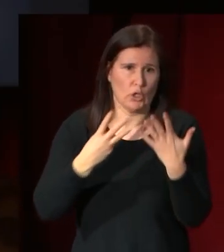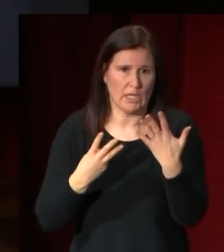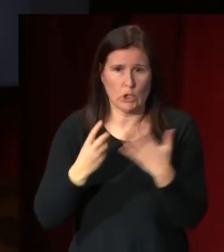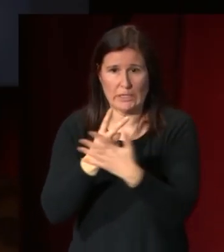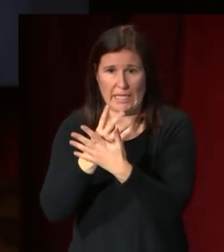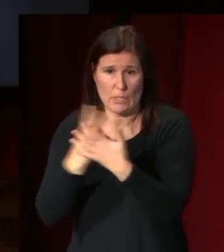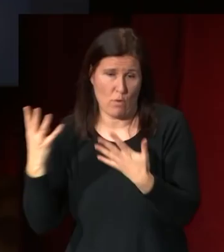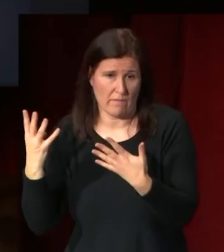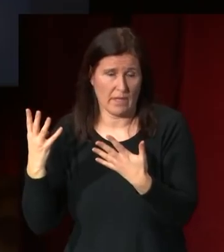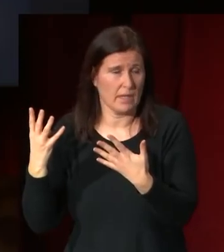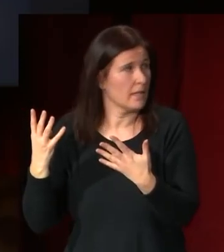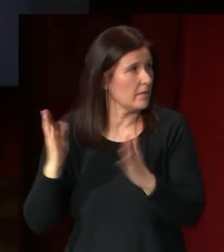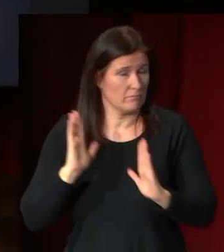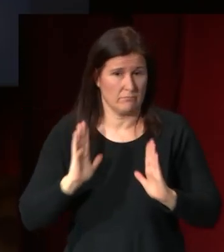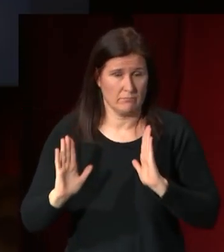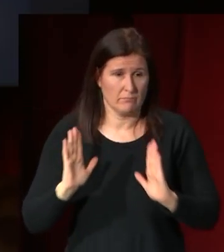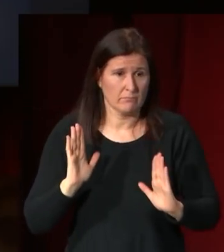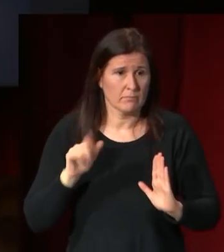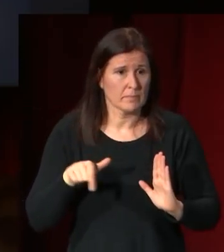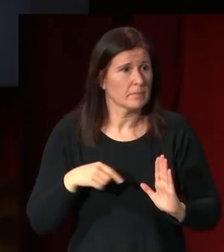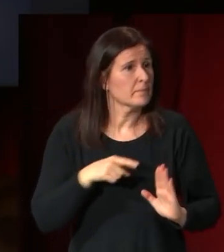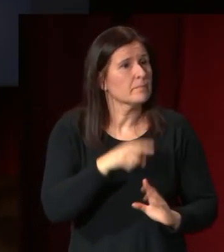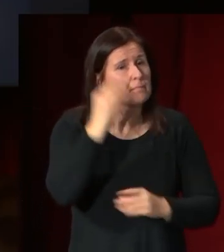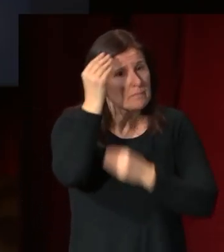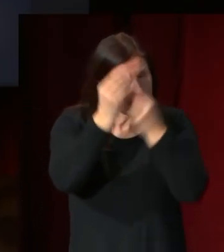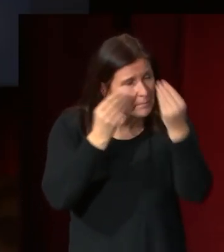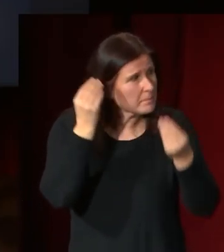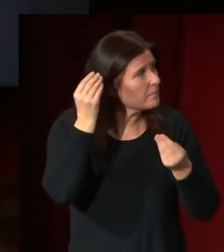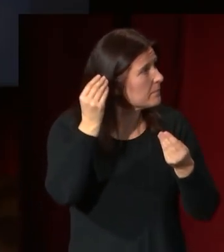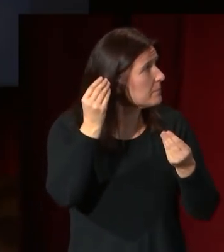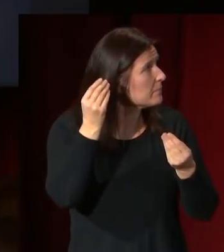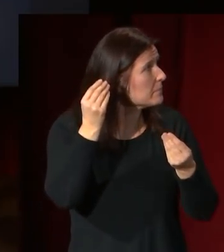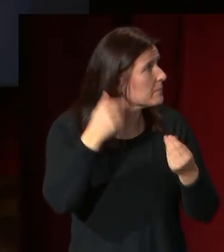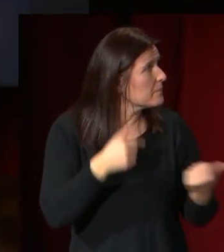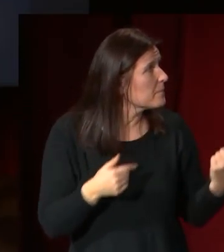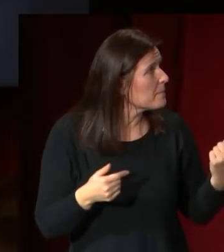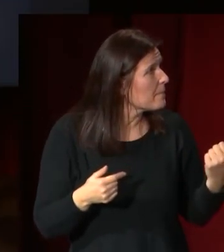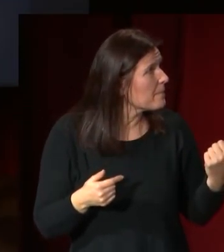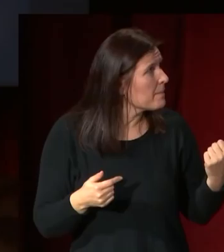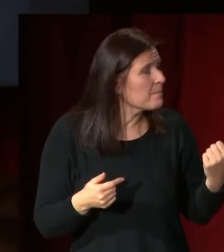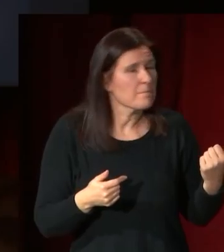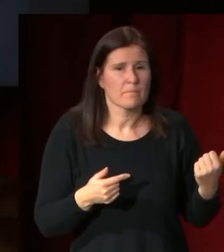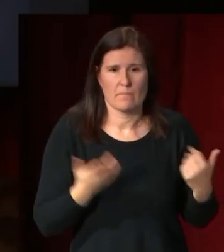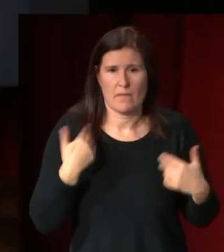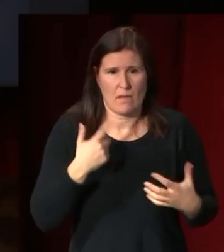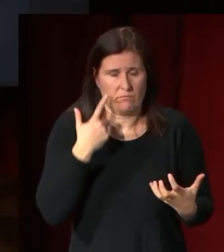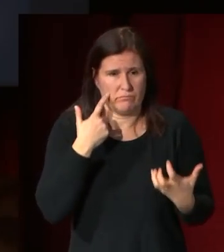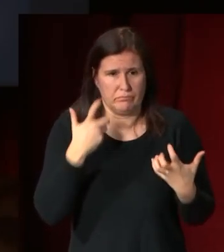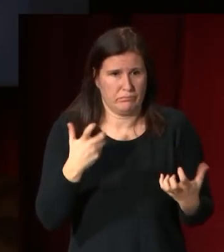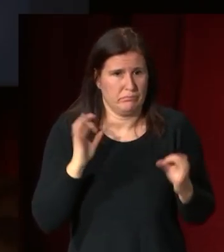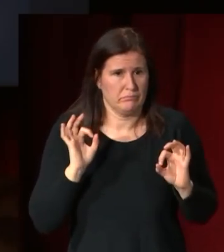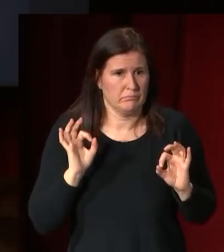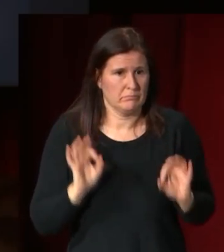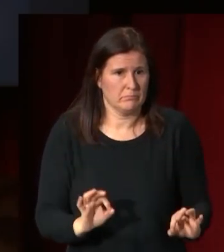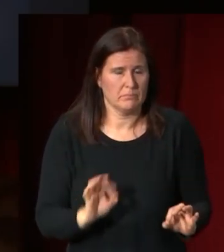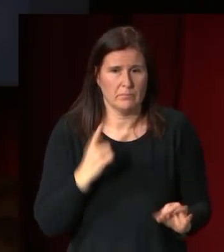1819 en este planteamiento bueno pues muy marcado por lo que él ya está está